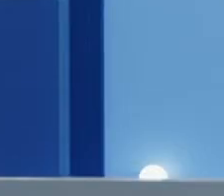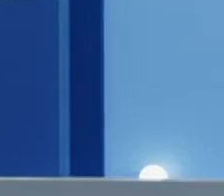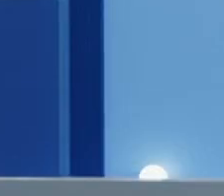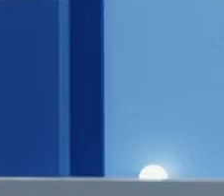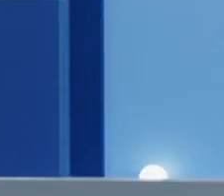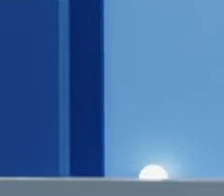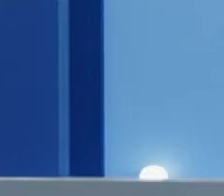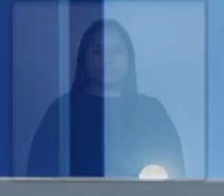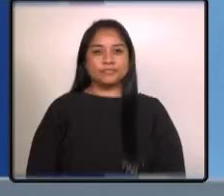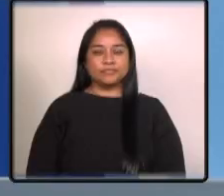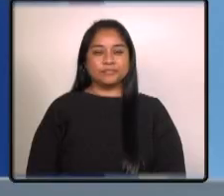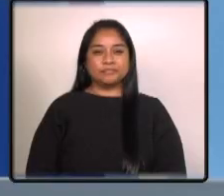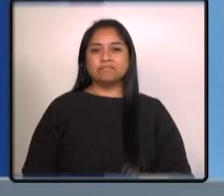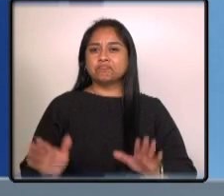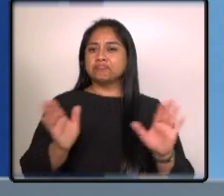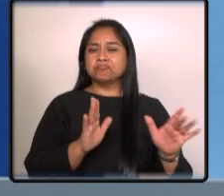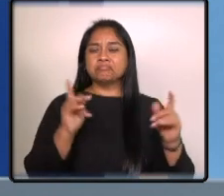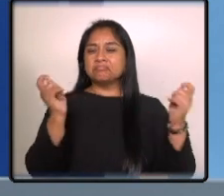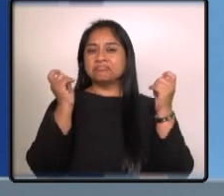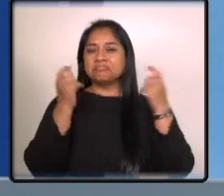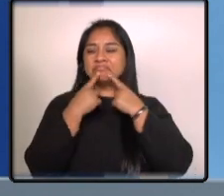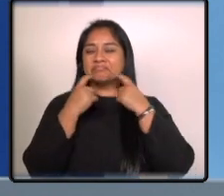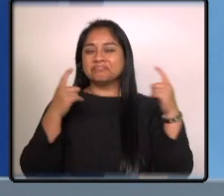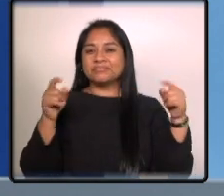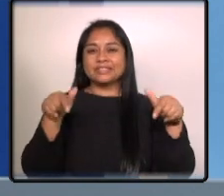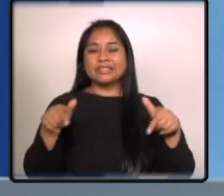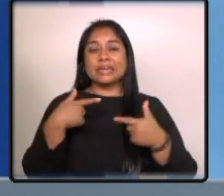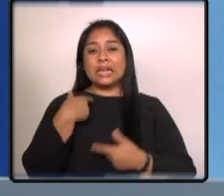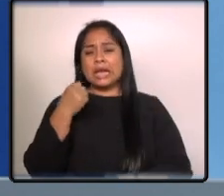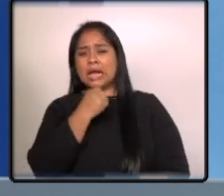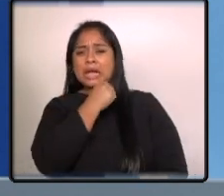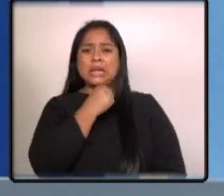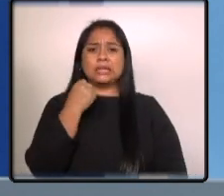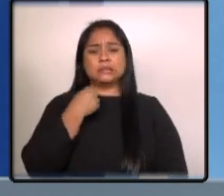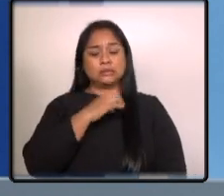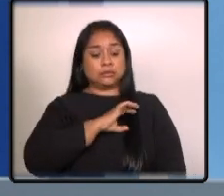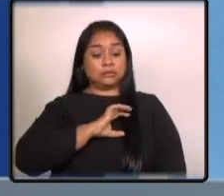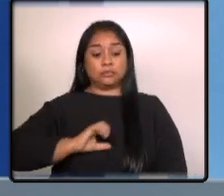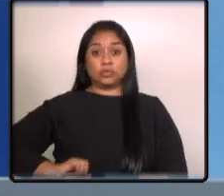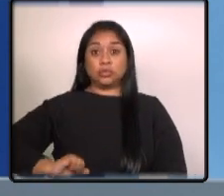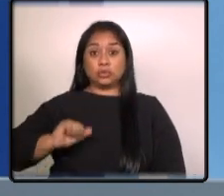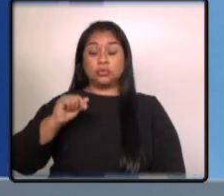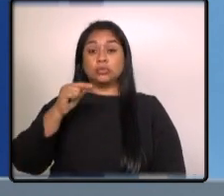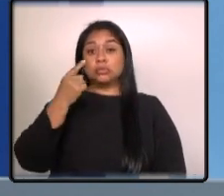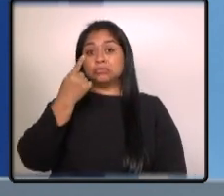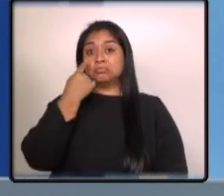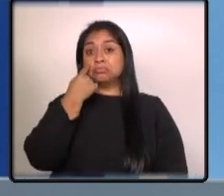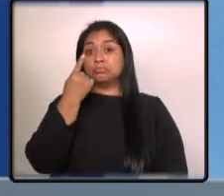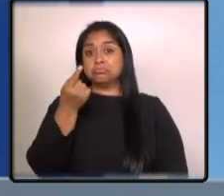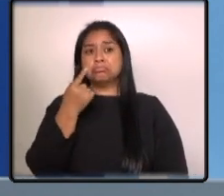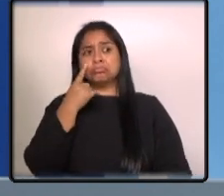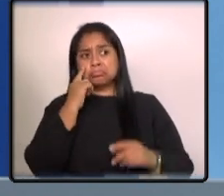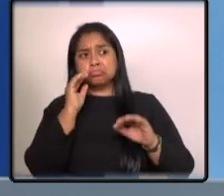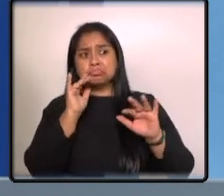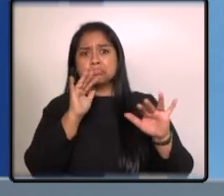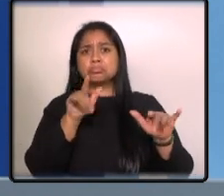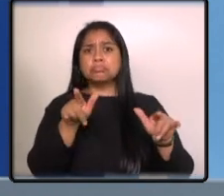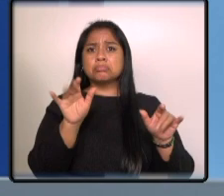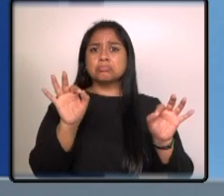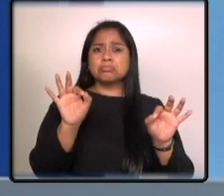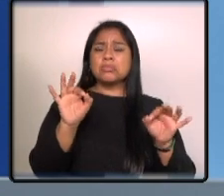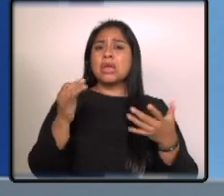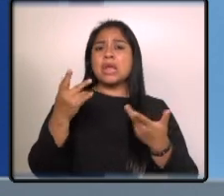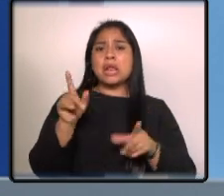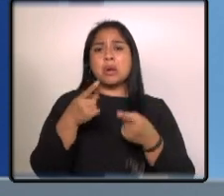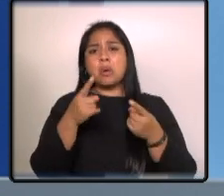y en la farándula el cantante salvadoreño Simón Di Castro ha surgido como una voz llamativa en la escena musical urbana